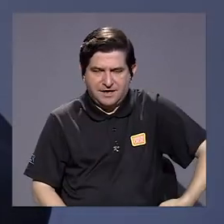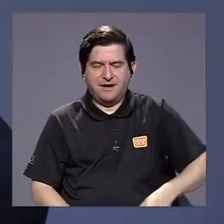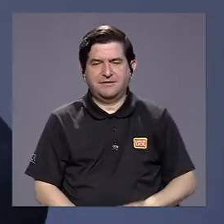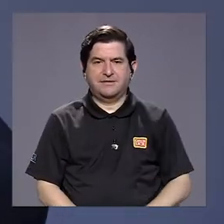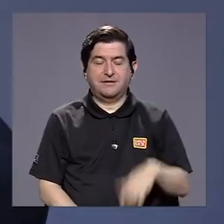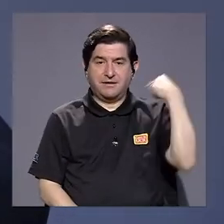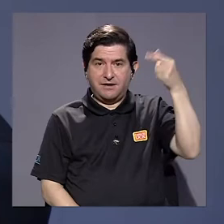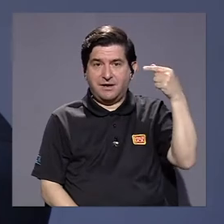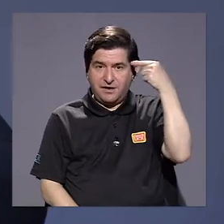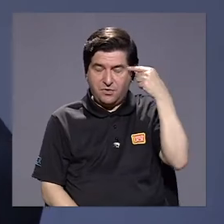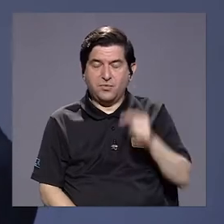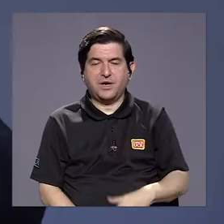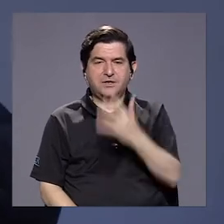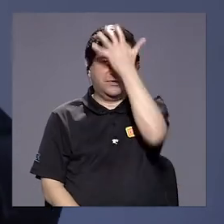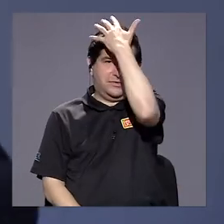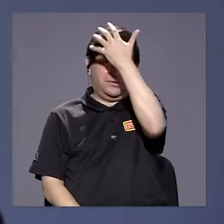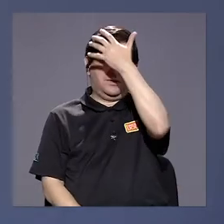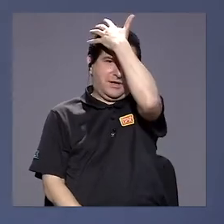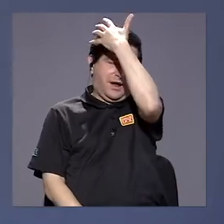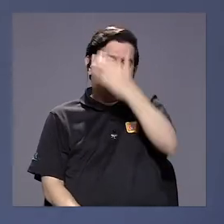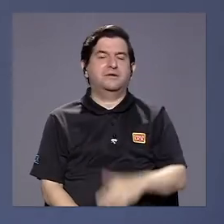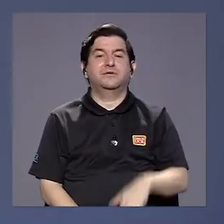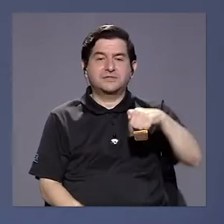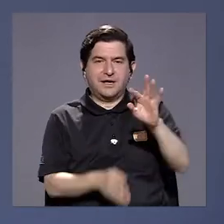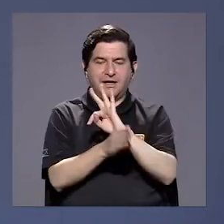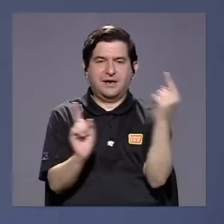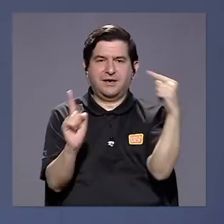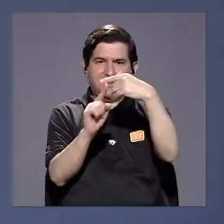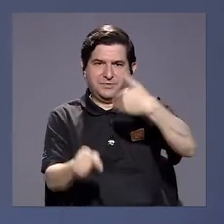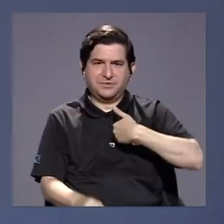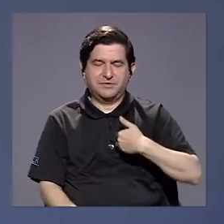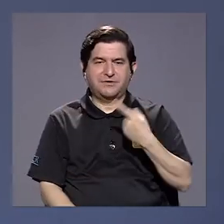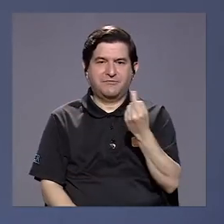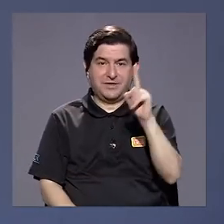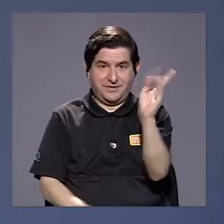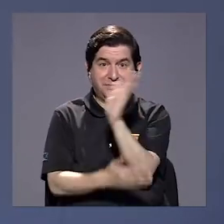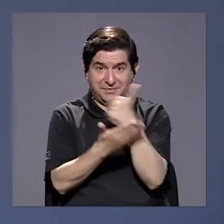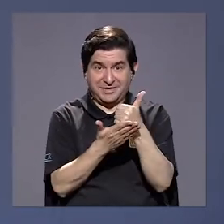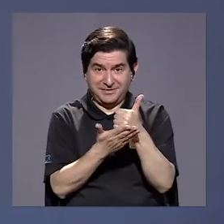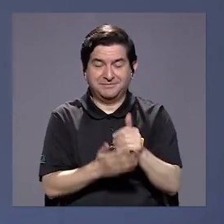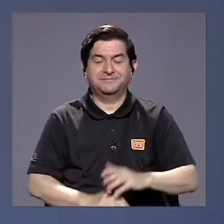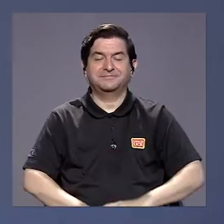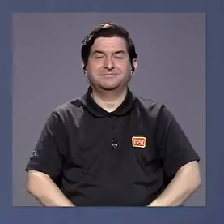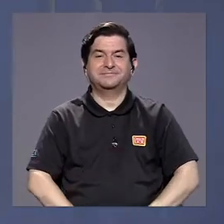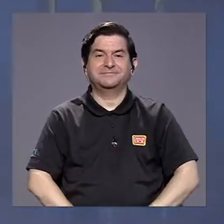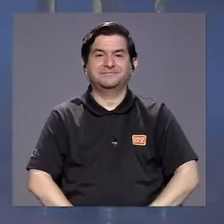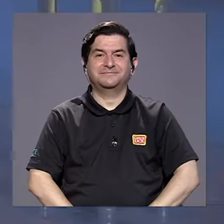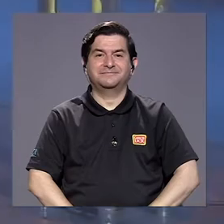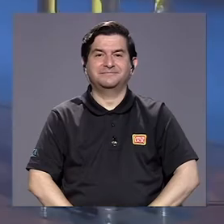Presidencial, en este gobierno de don Carlos Alvarado. Estamos haciendo televisión con sentido, nos queda un bloque más.